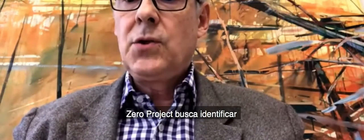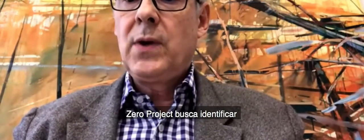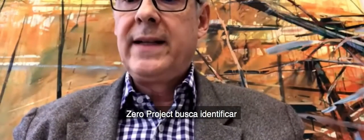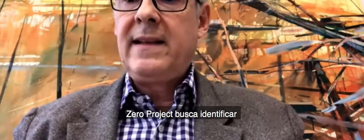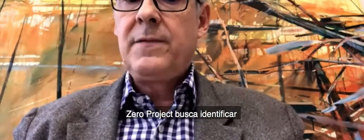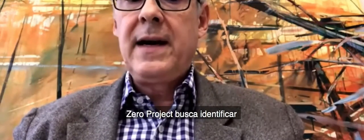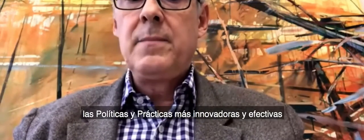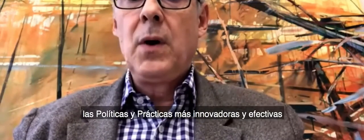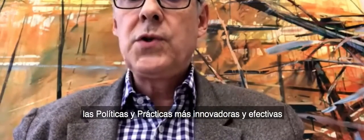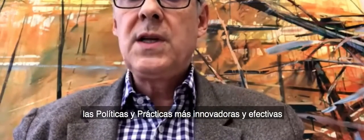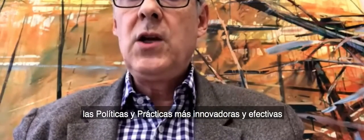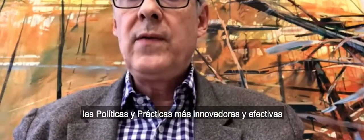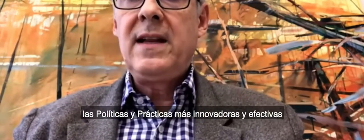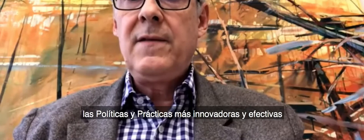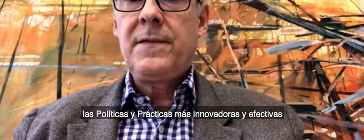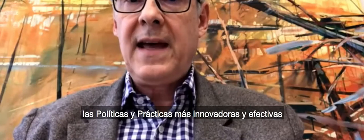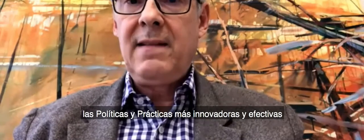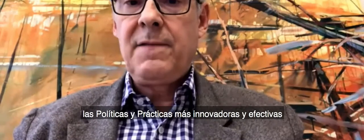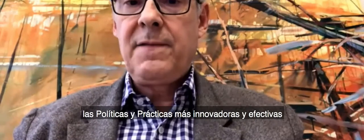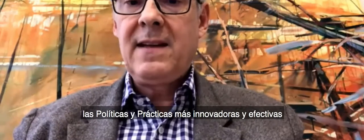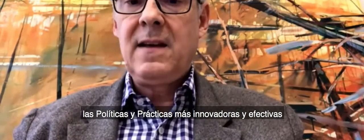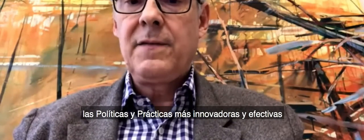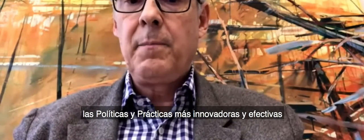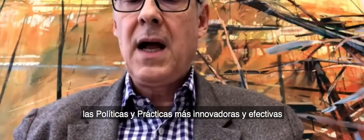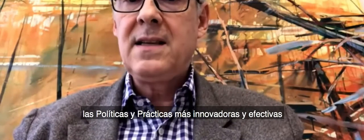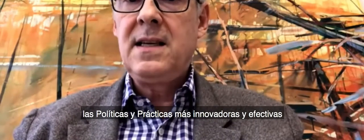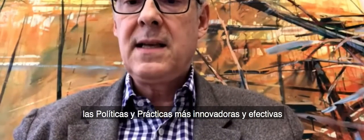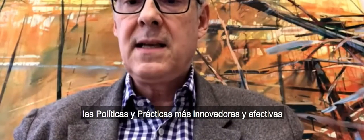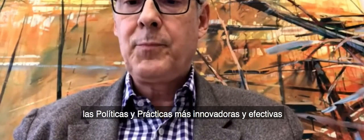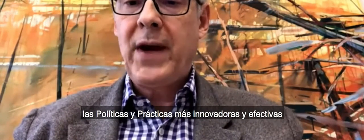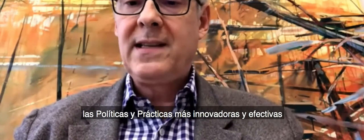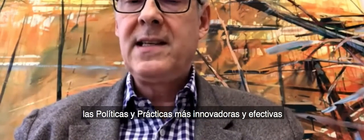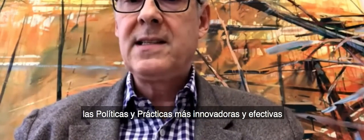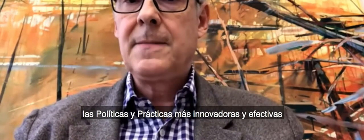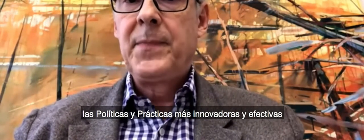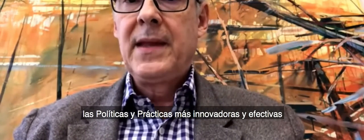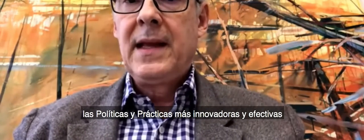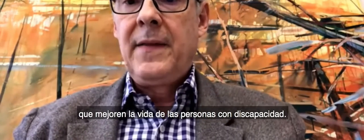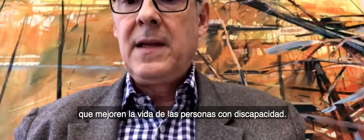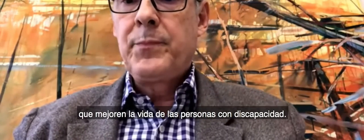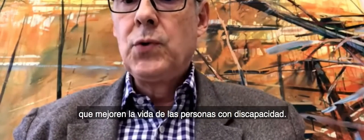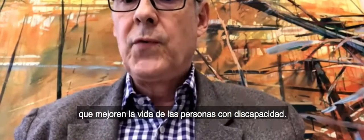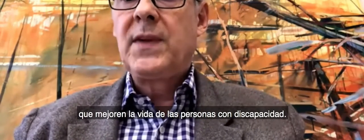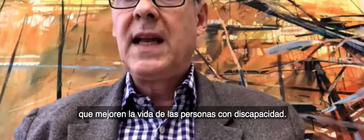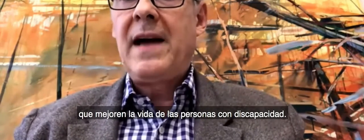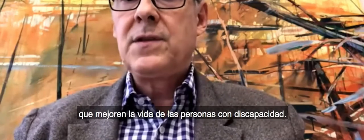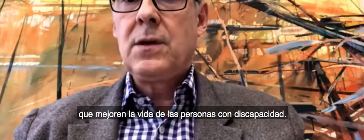seeks to identify the most innovative and effective policies and practices that